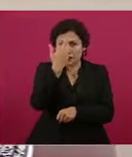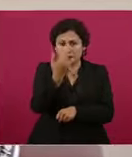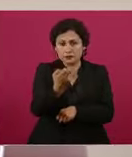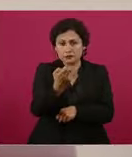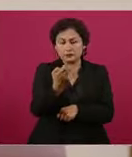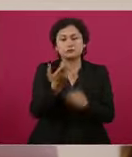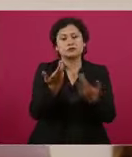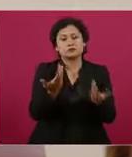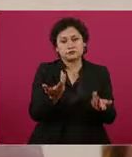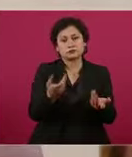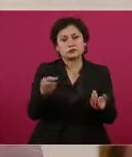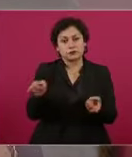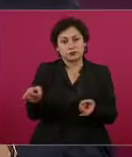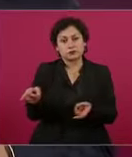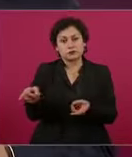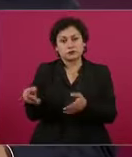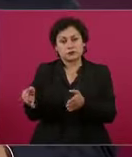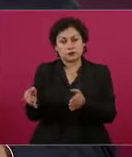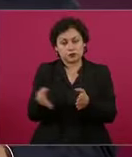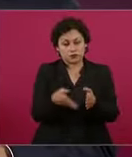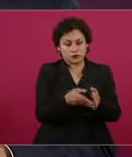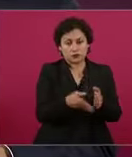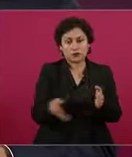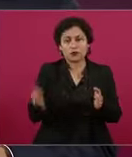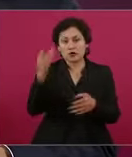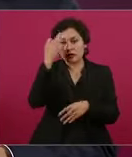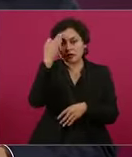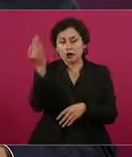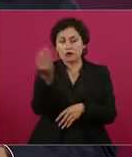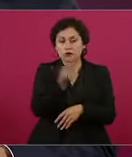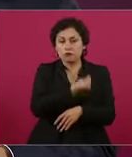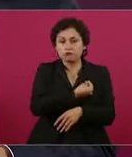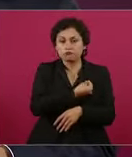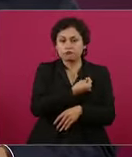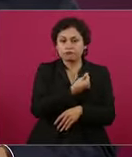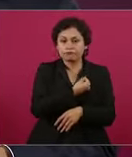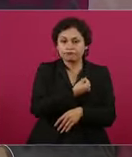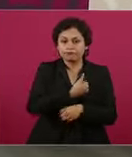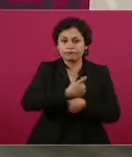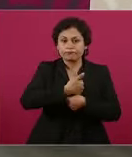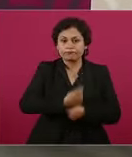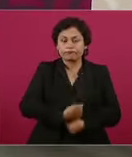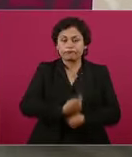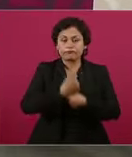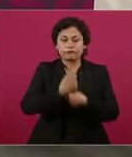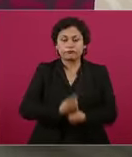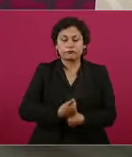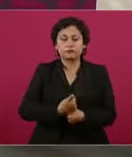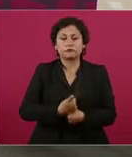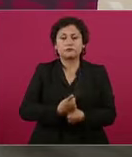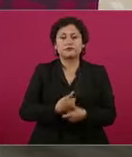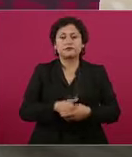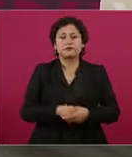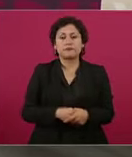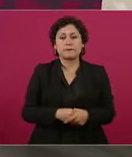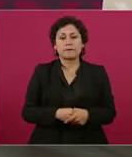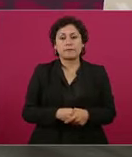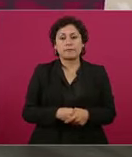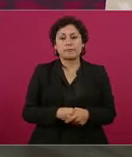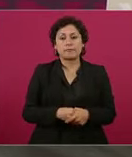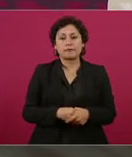que han padecido, sufrido desde que en los tiempos